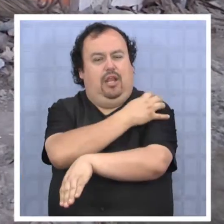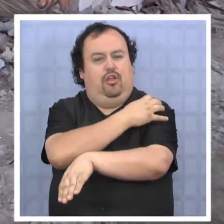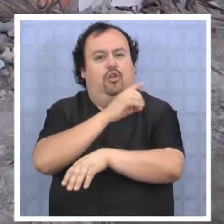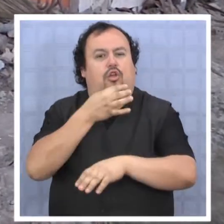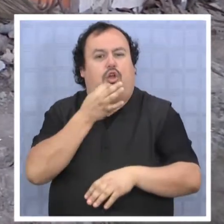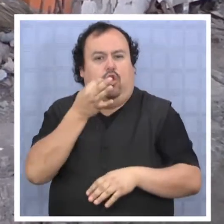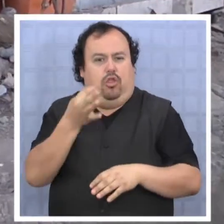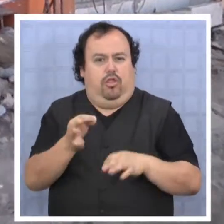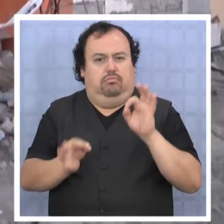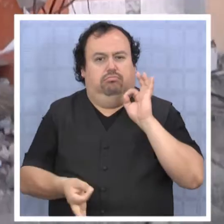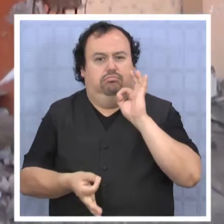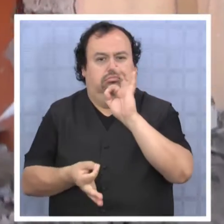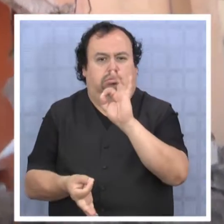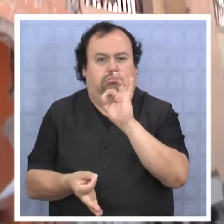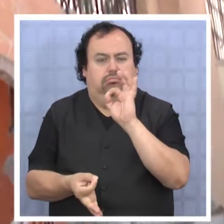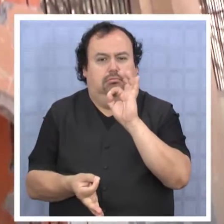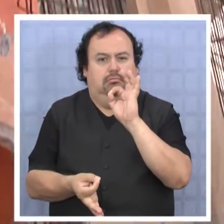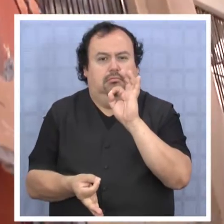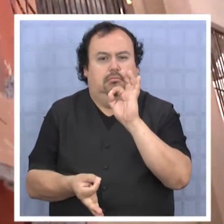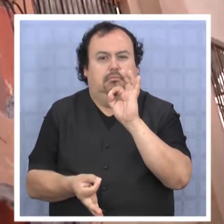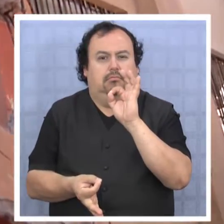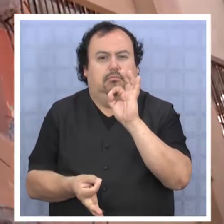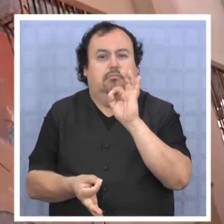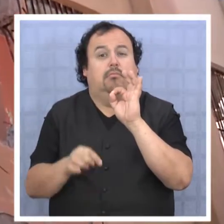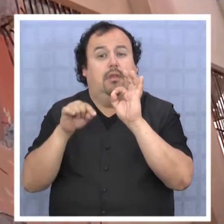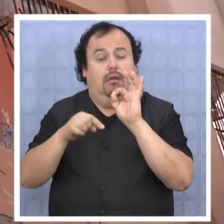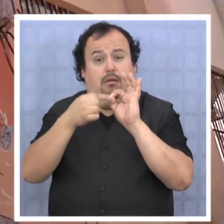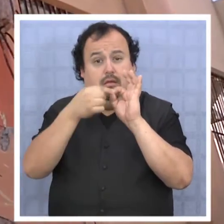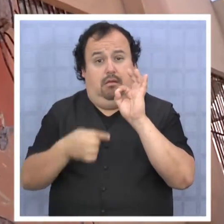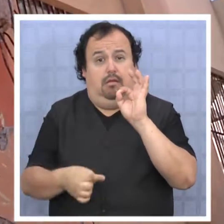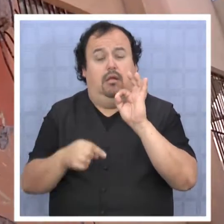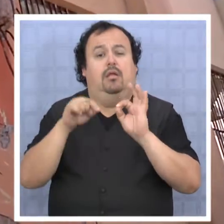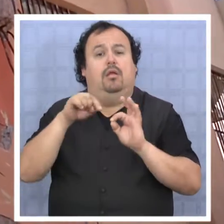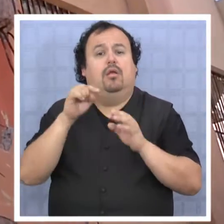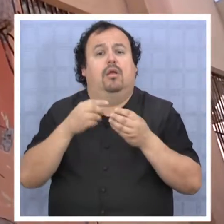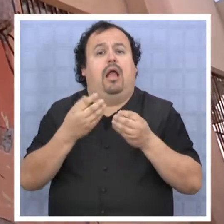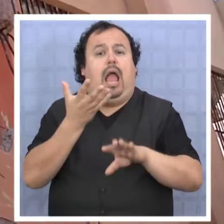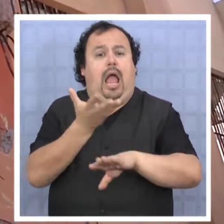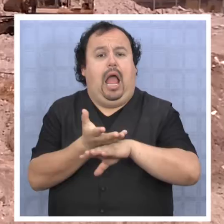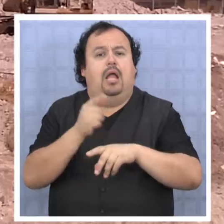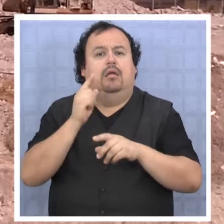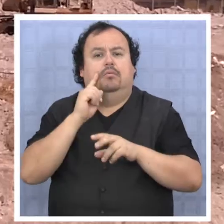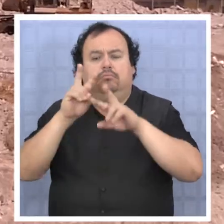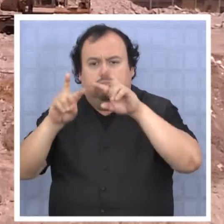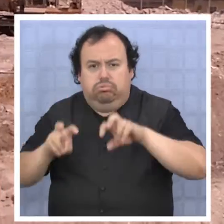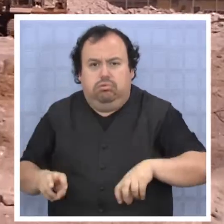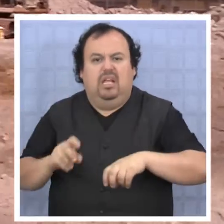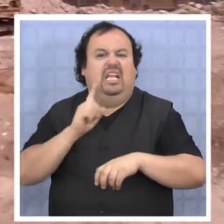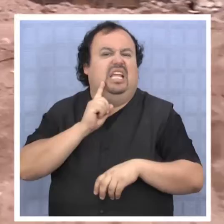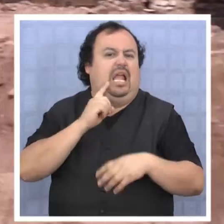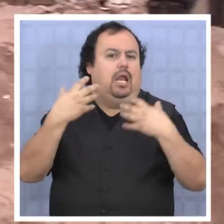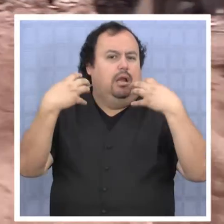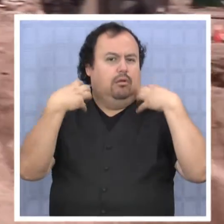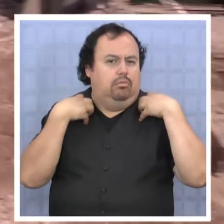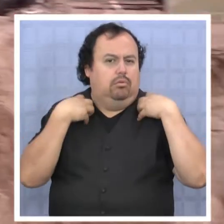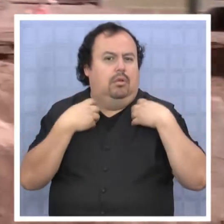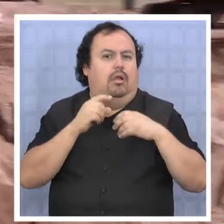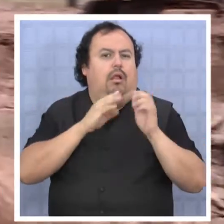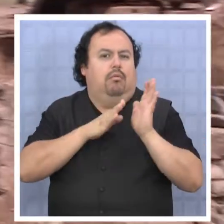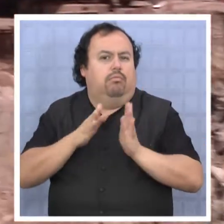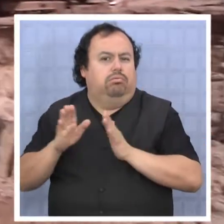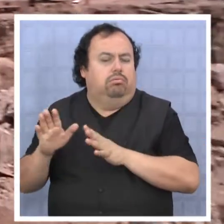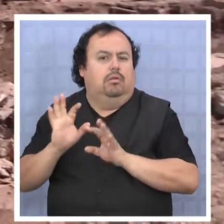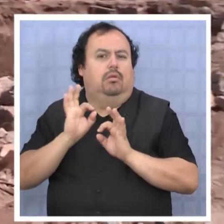que emitió un dictamen al respecto. Bueno, el dictamen establece que hay que hacer una serie de sumarios para determinar la responsabilidad